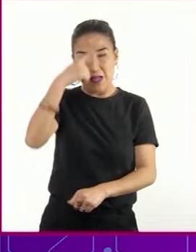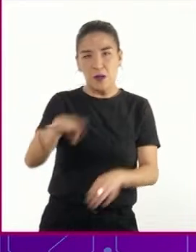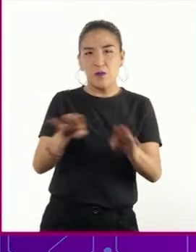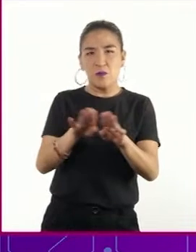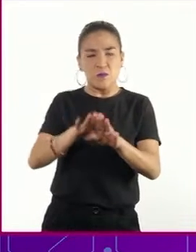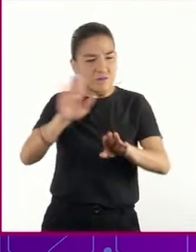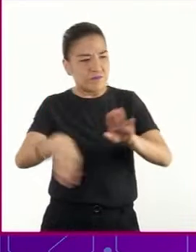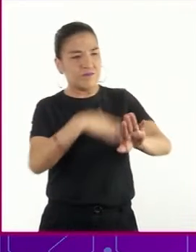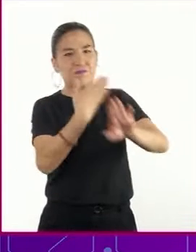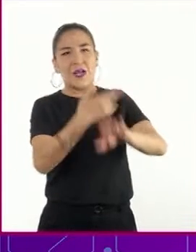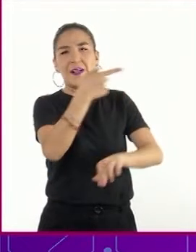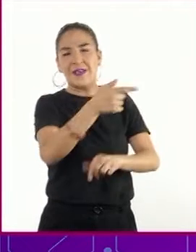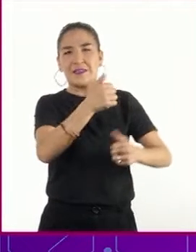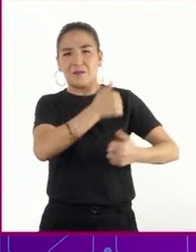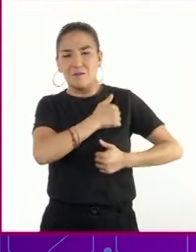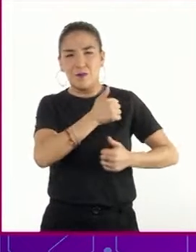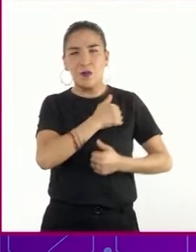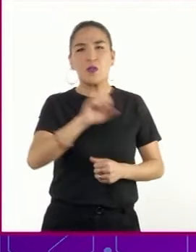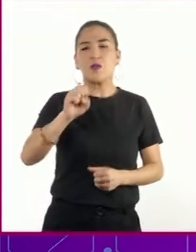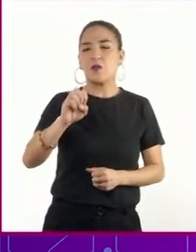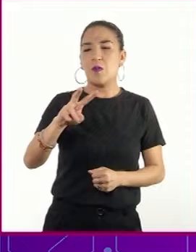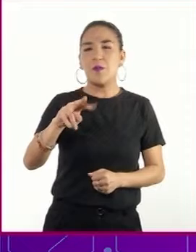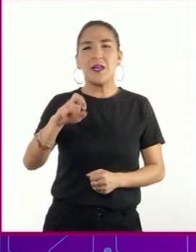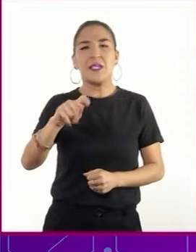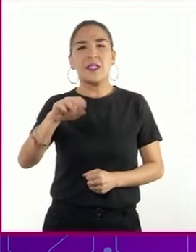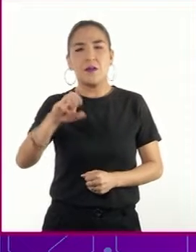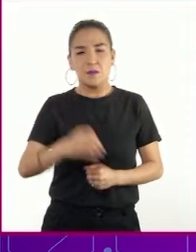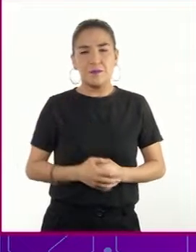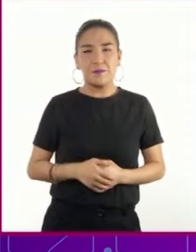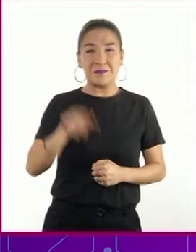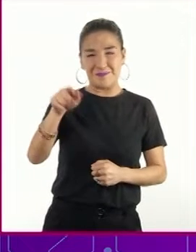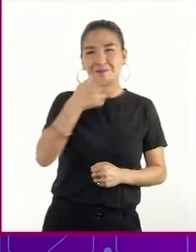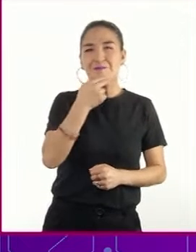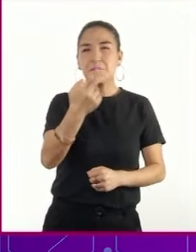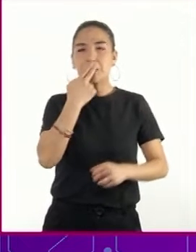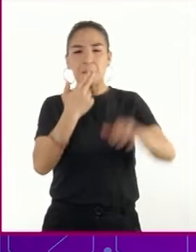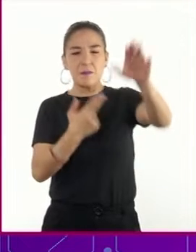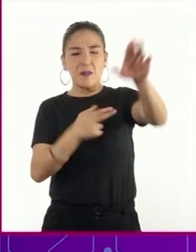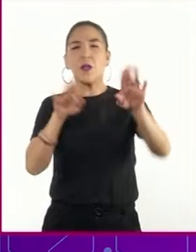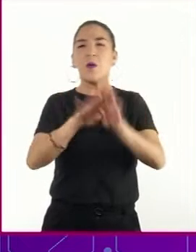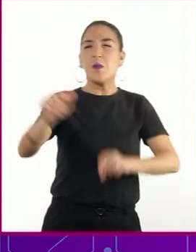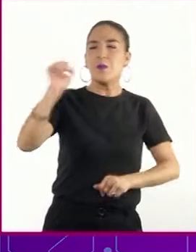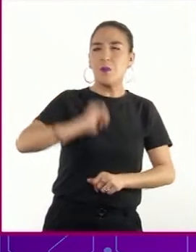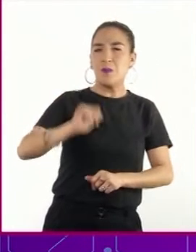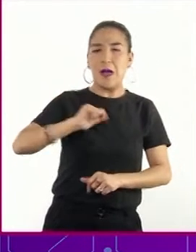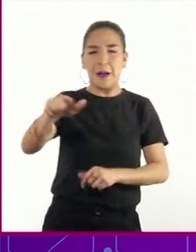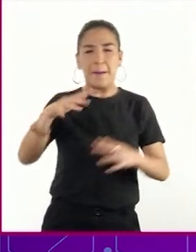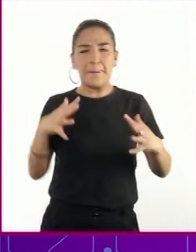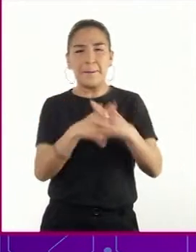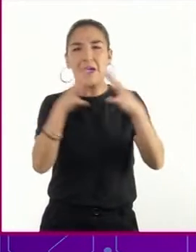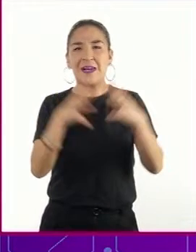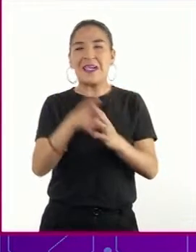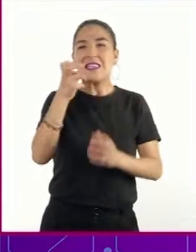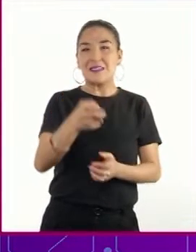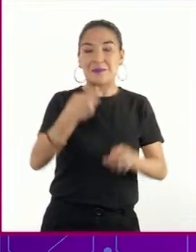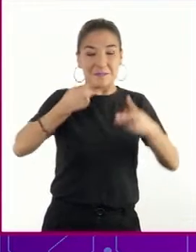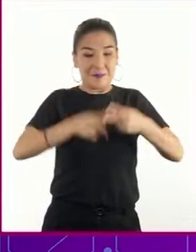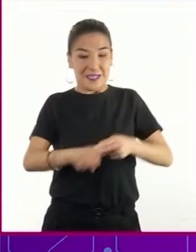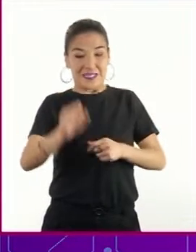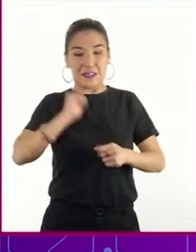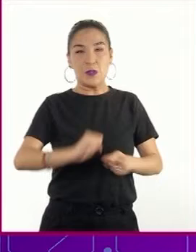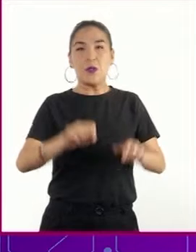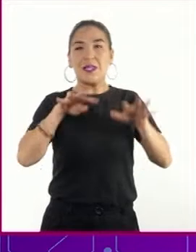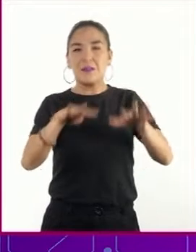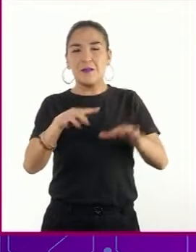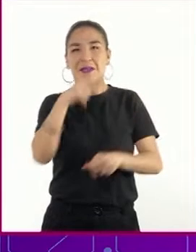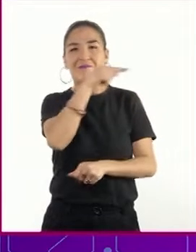soviético. Hitler se inspiró en las antiguas milicias Landsturm, que se organizaron a principios del siglo XIX